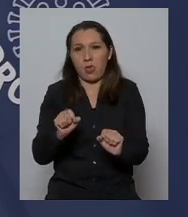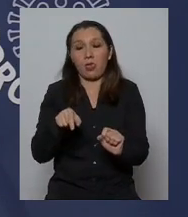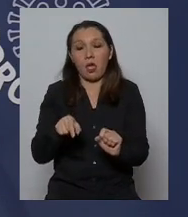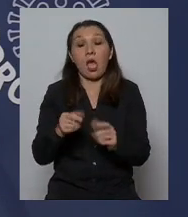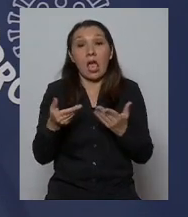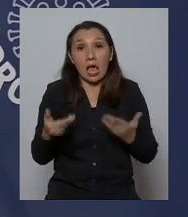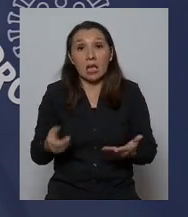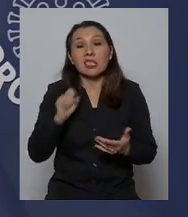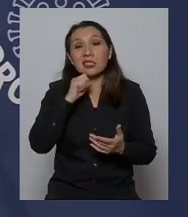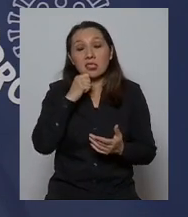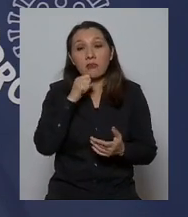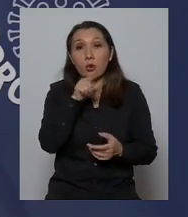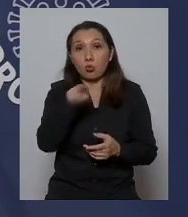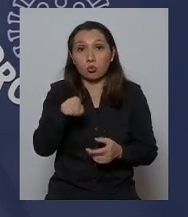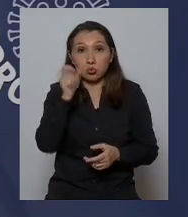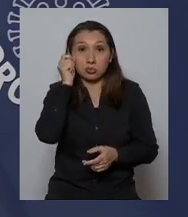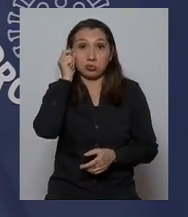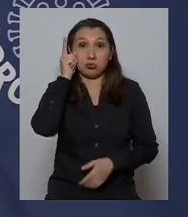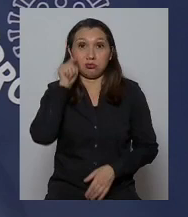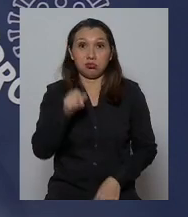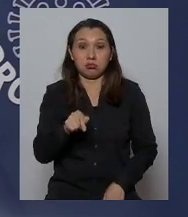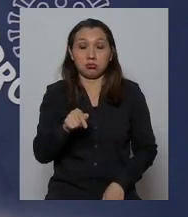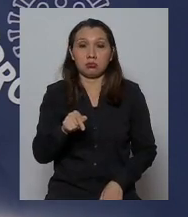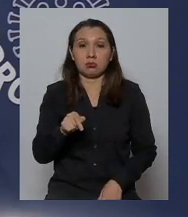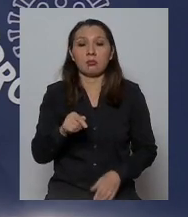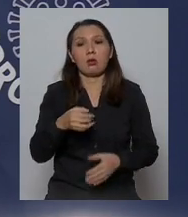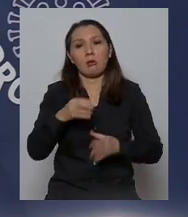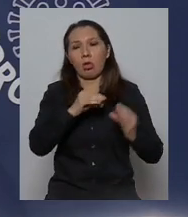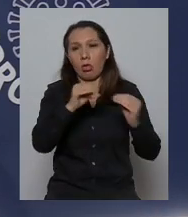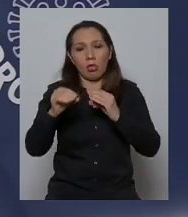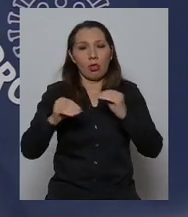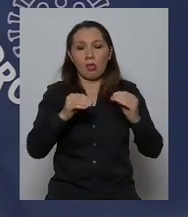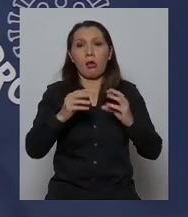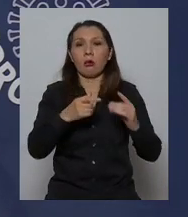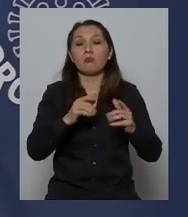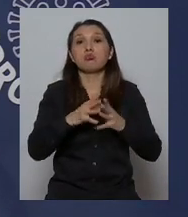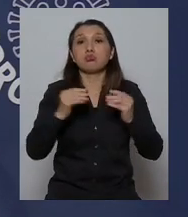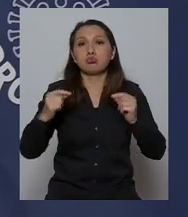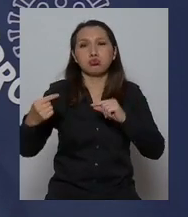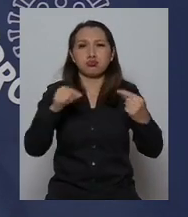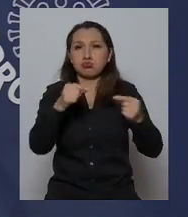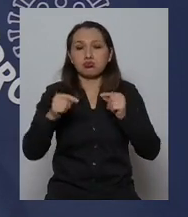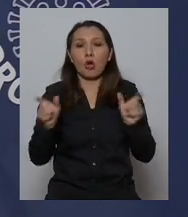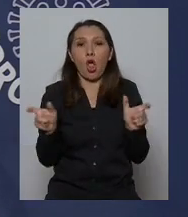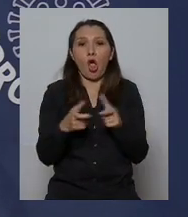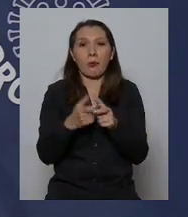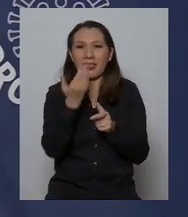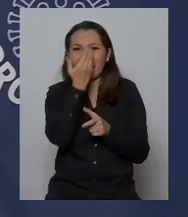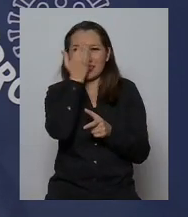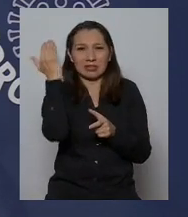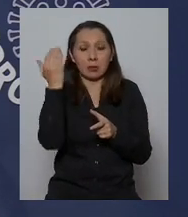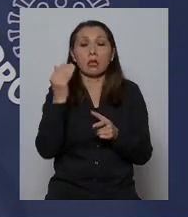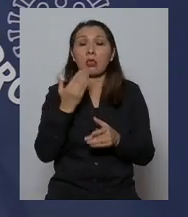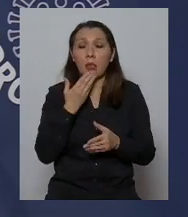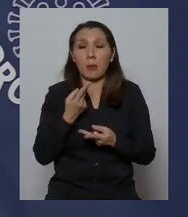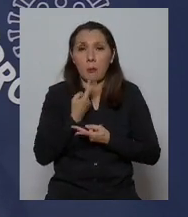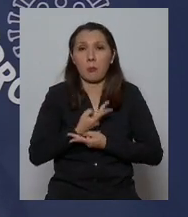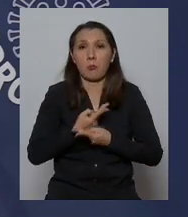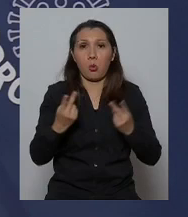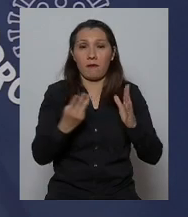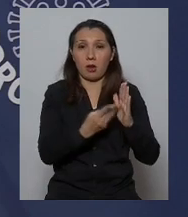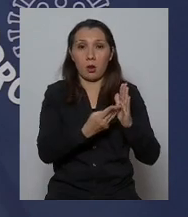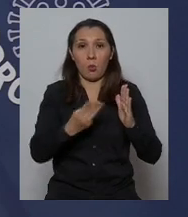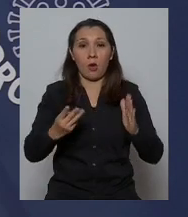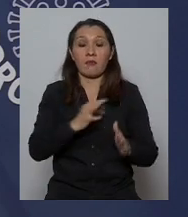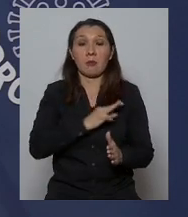y esto como ustedes saben ha sido comentado y discutido por el comité de expertos y publicado en la